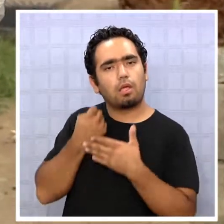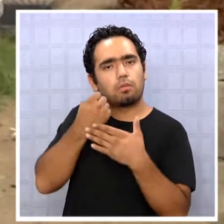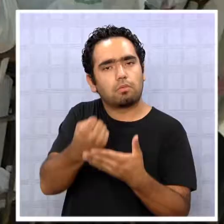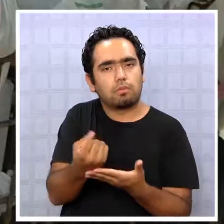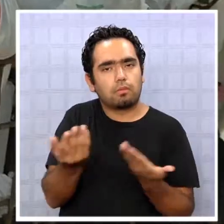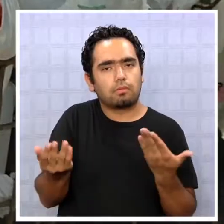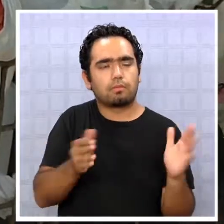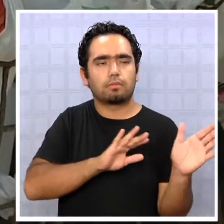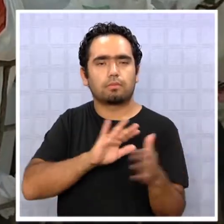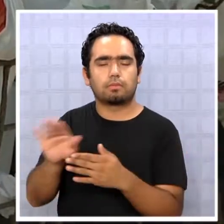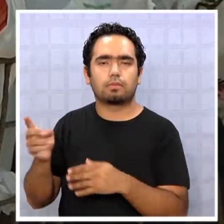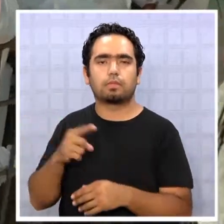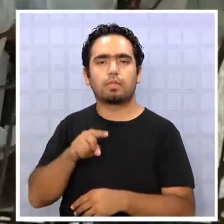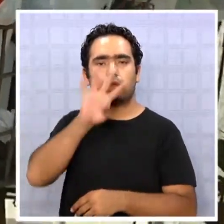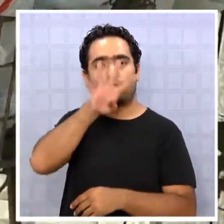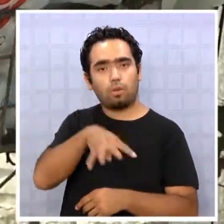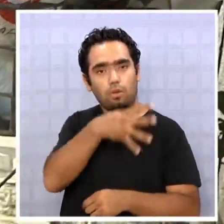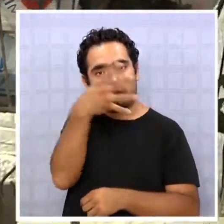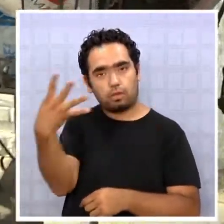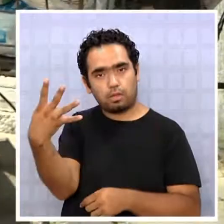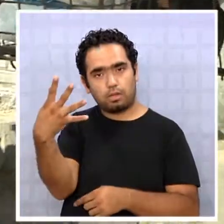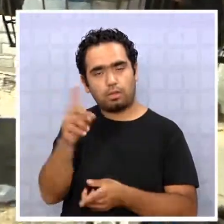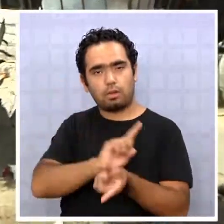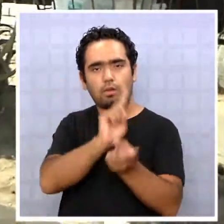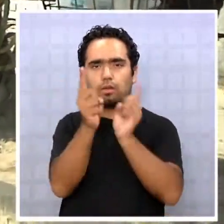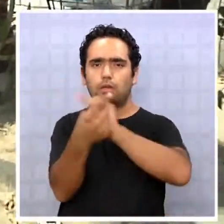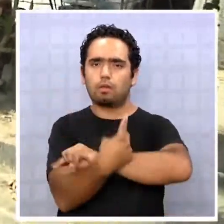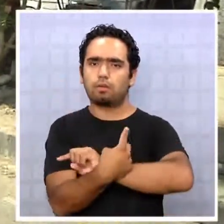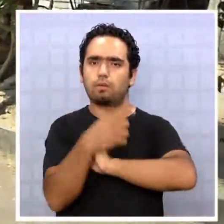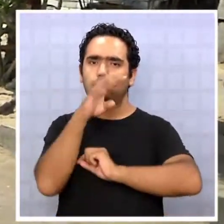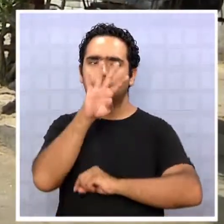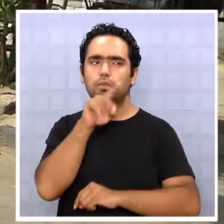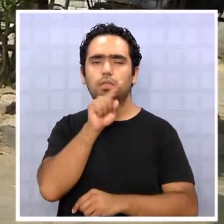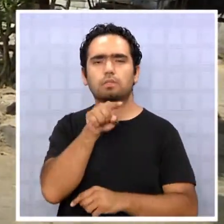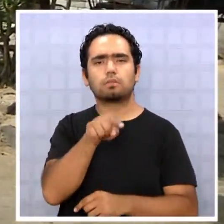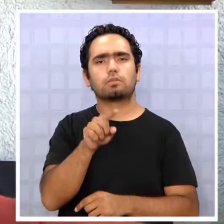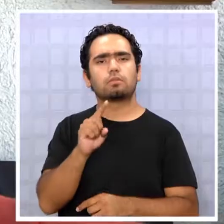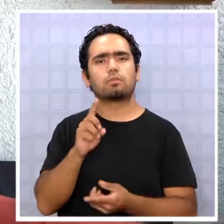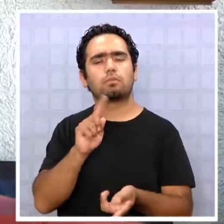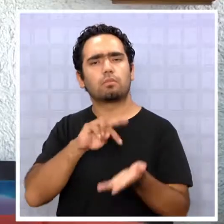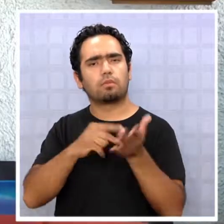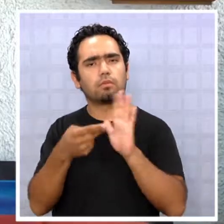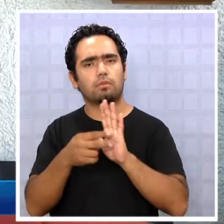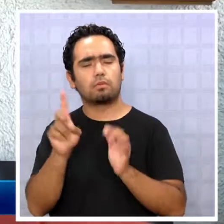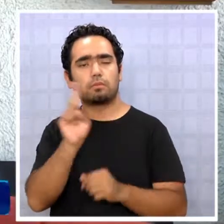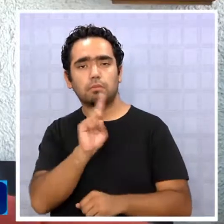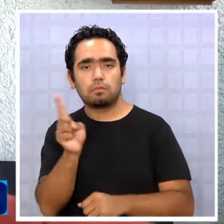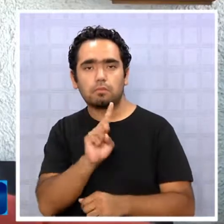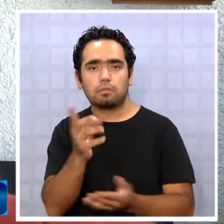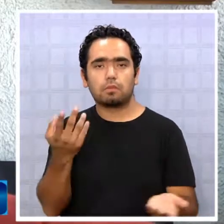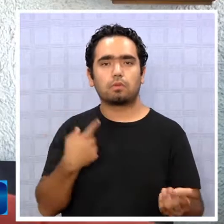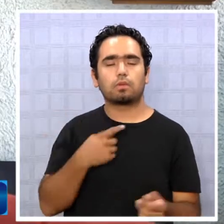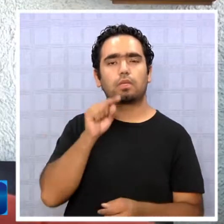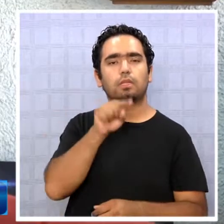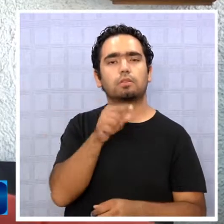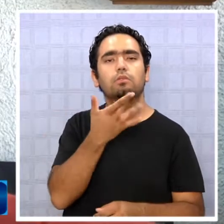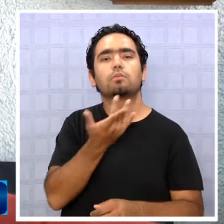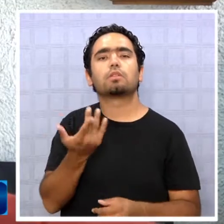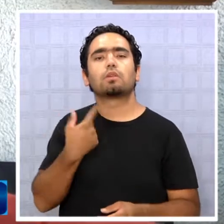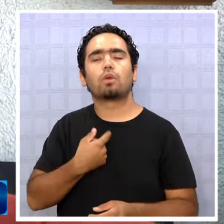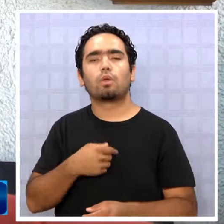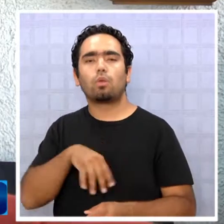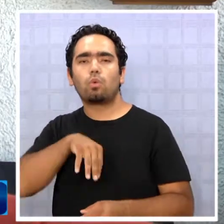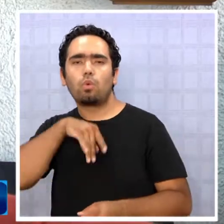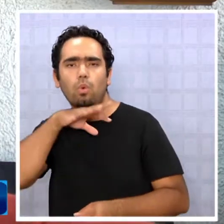produzca un cambio en el horario de recolección no implica un riesgo. Los riesgos aparecen cuando tú haces uso